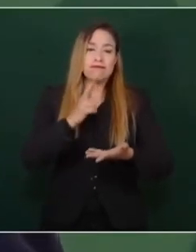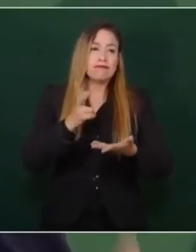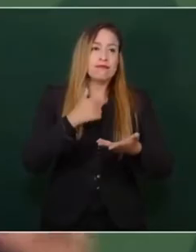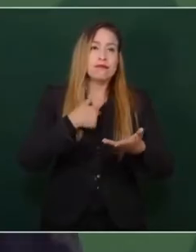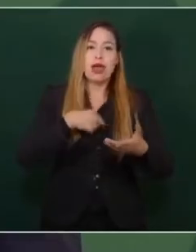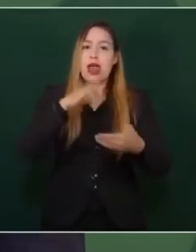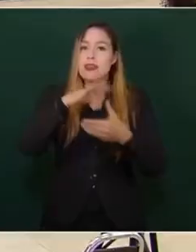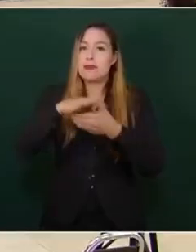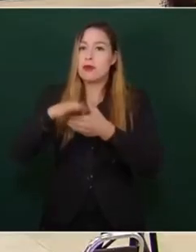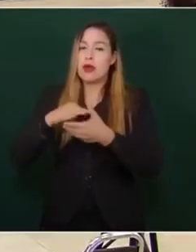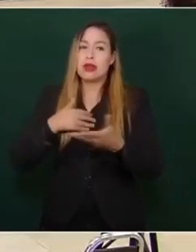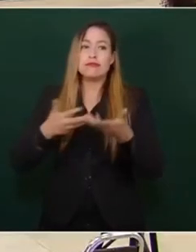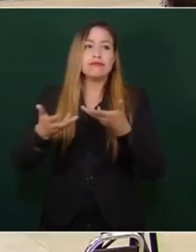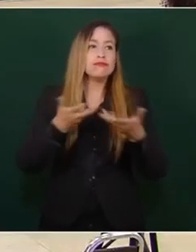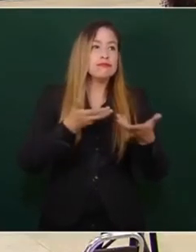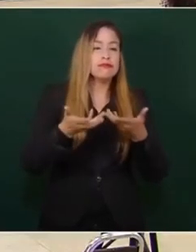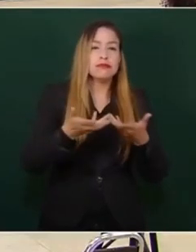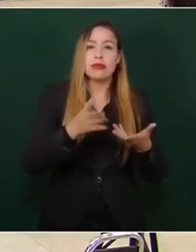bueno,